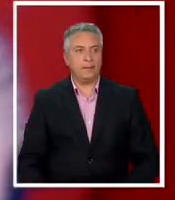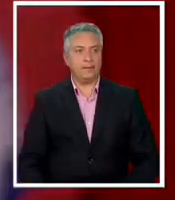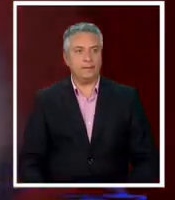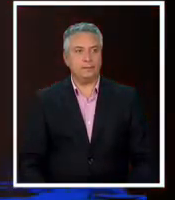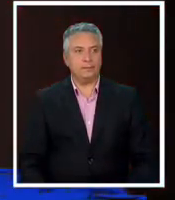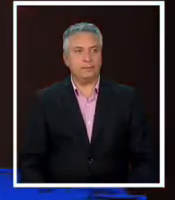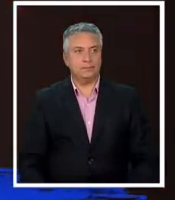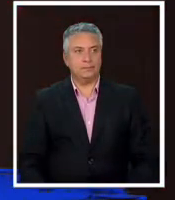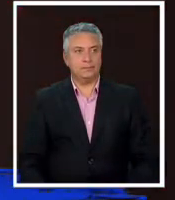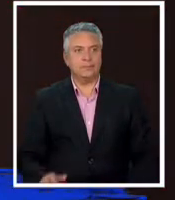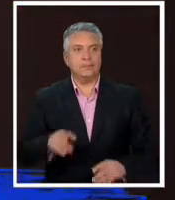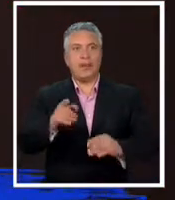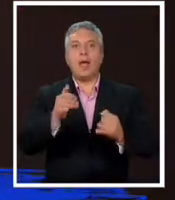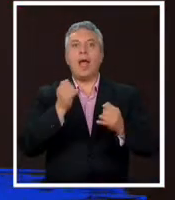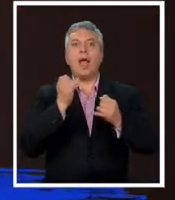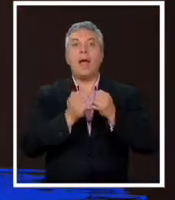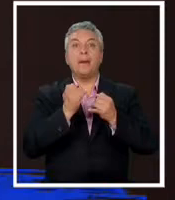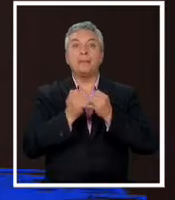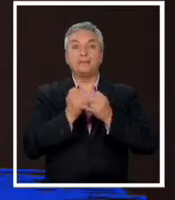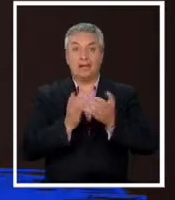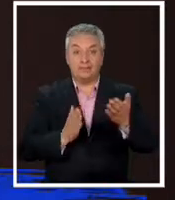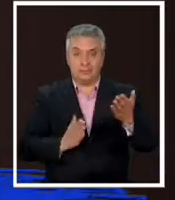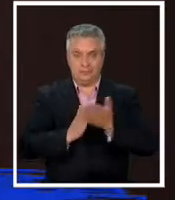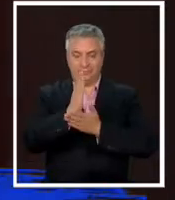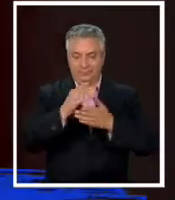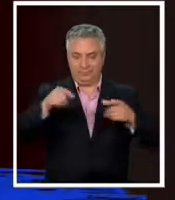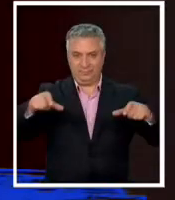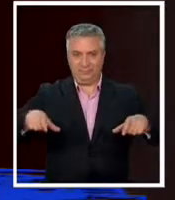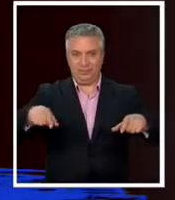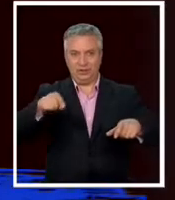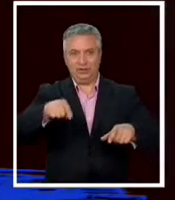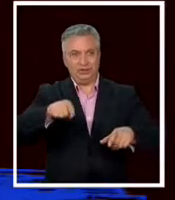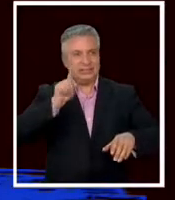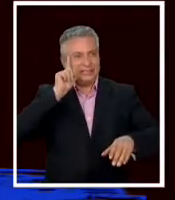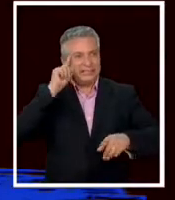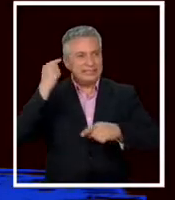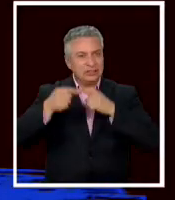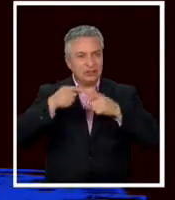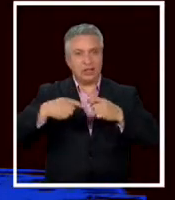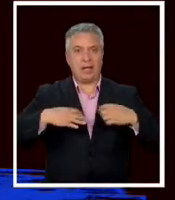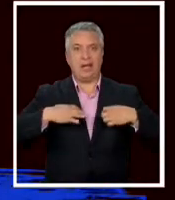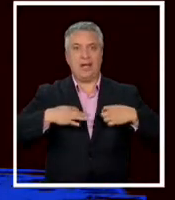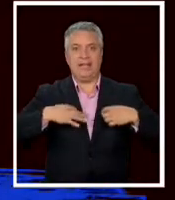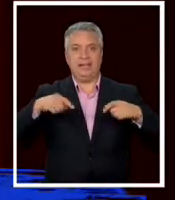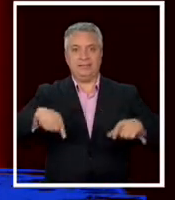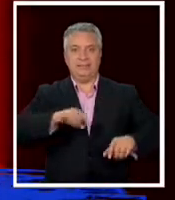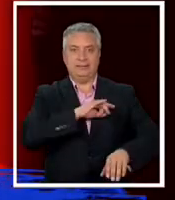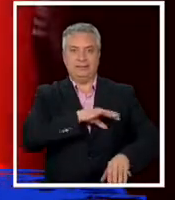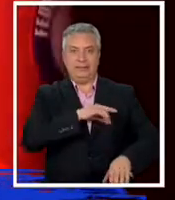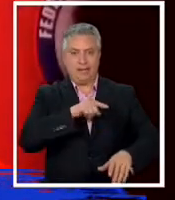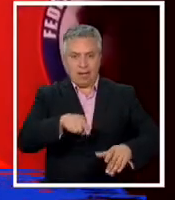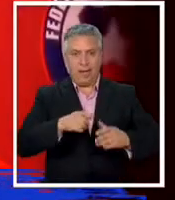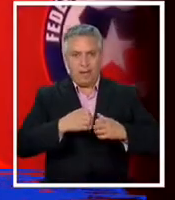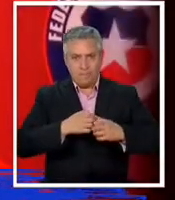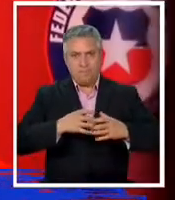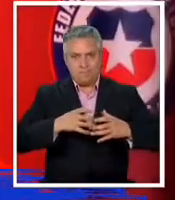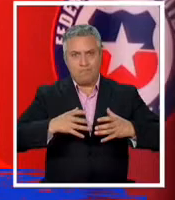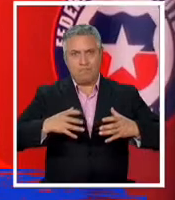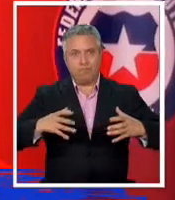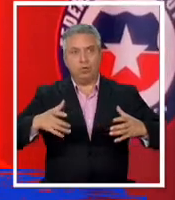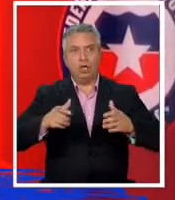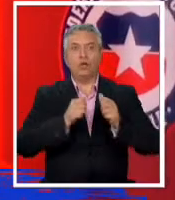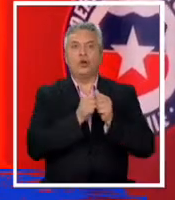una amistad que comenzó en este camarín el histórico camarín de Chile pero que con el tiempo se fue fortaleciendo pasando de ser